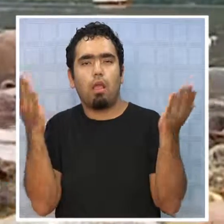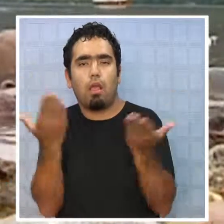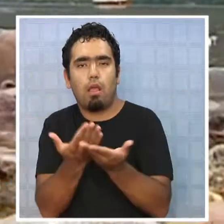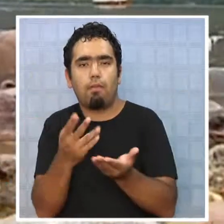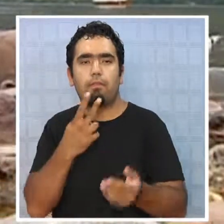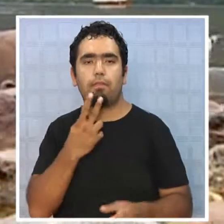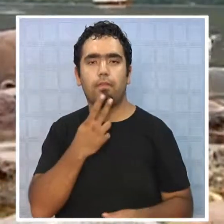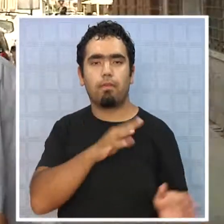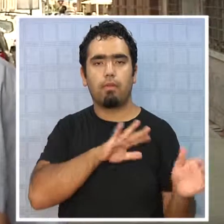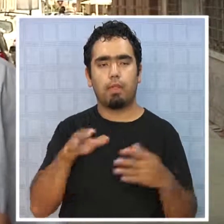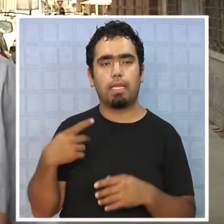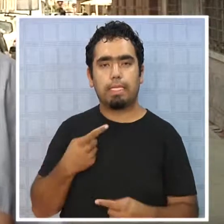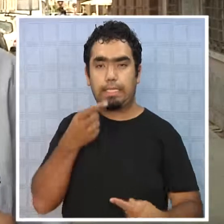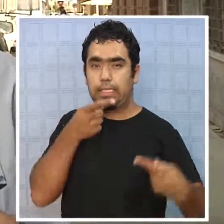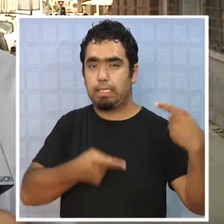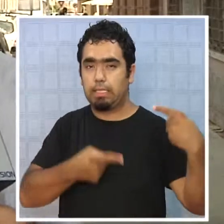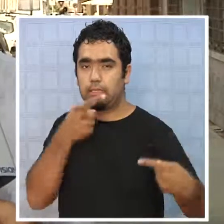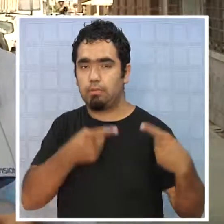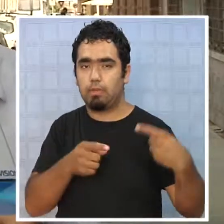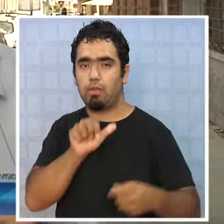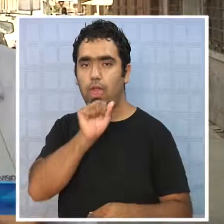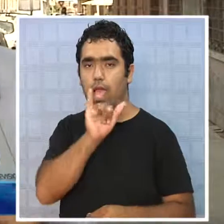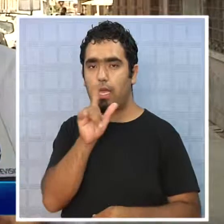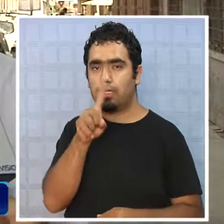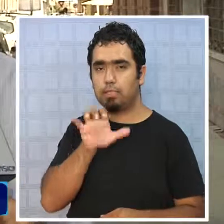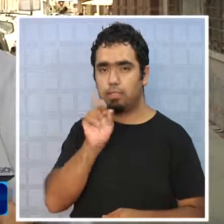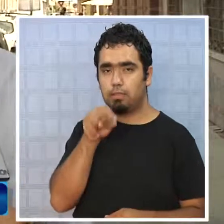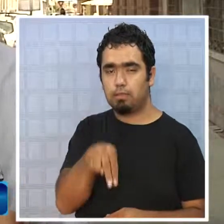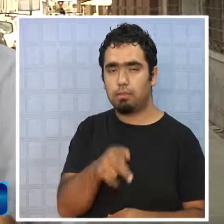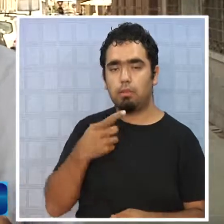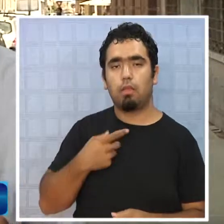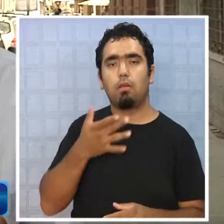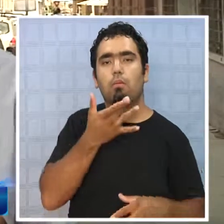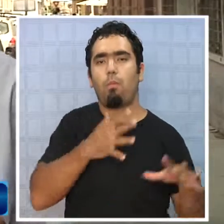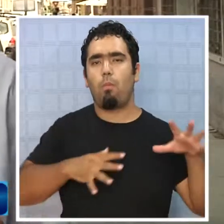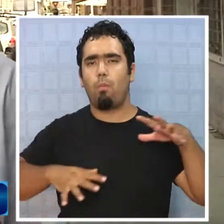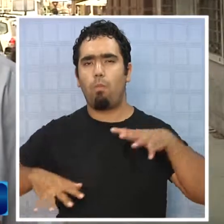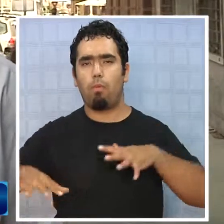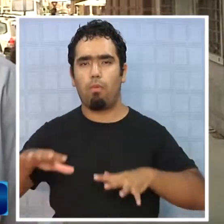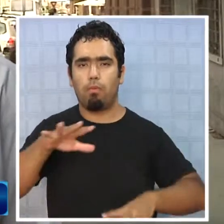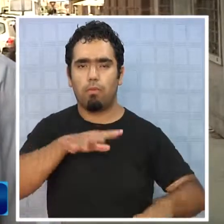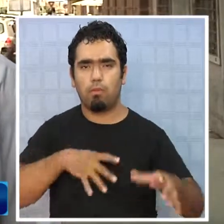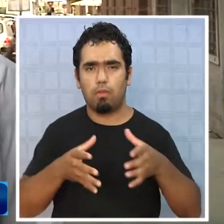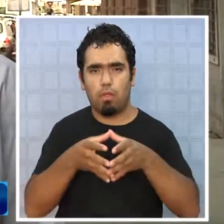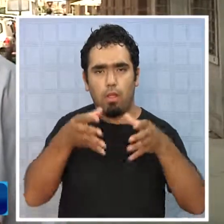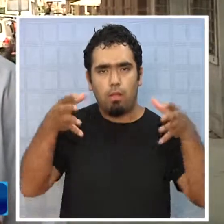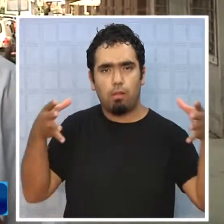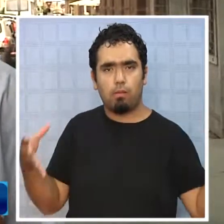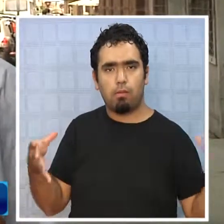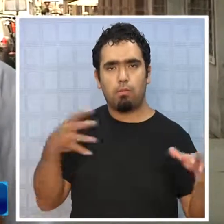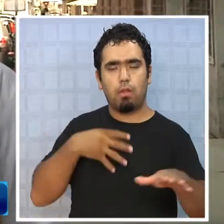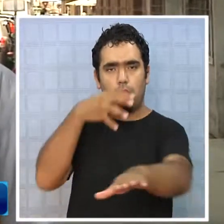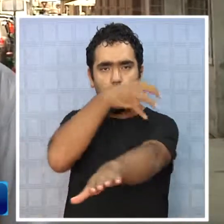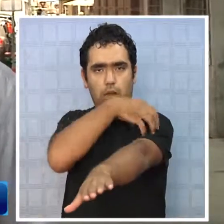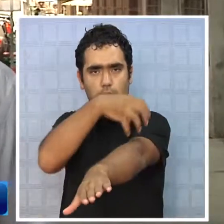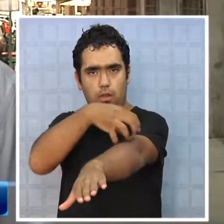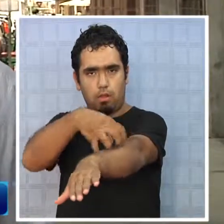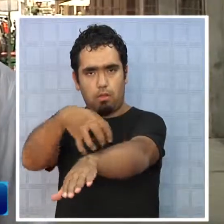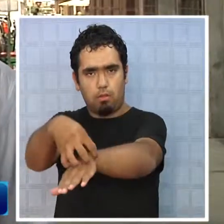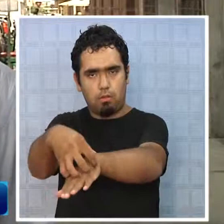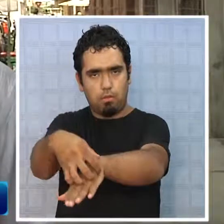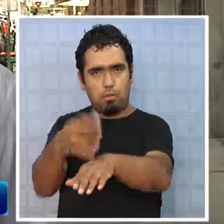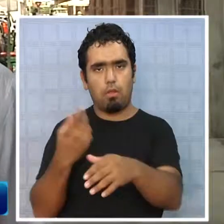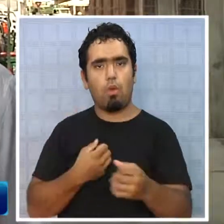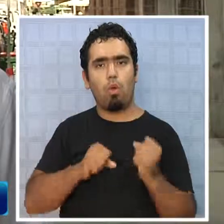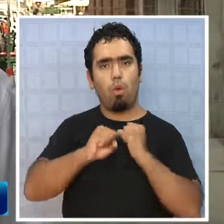El conflicto de Aysén yo creo que es la expresión de un movimiento mucho más amplio del conjunto de las regiones del país, yo